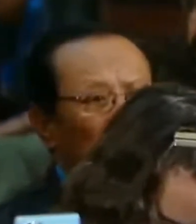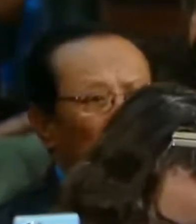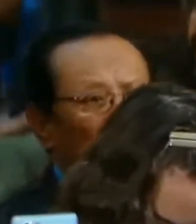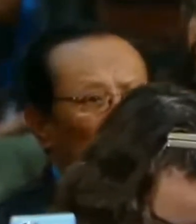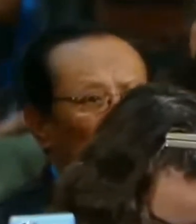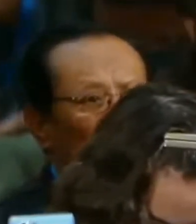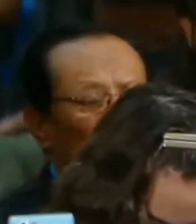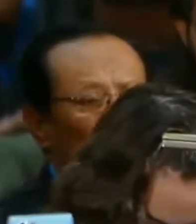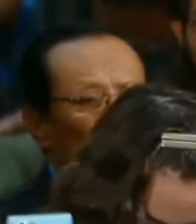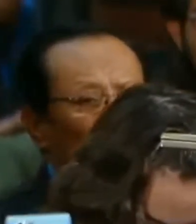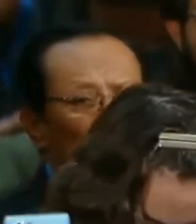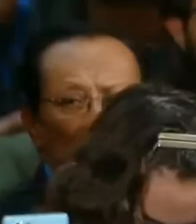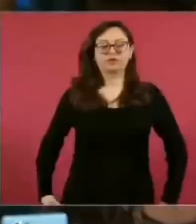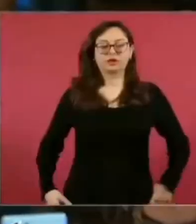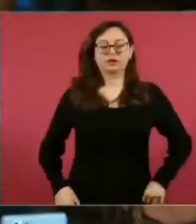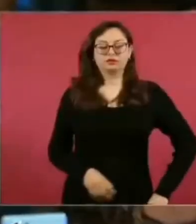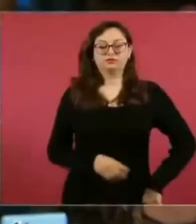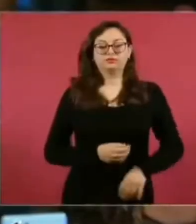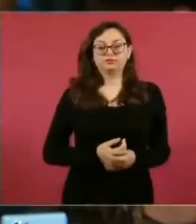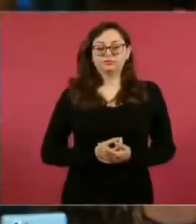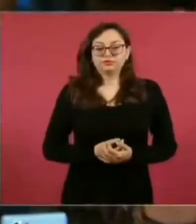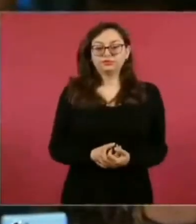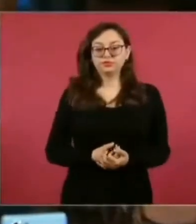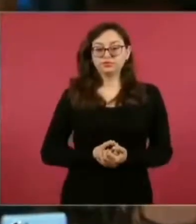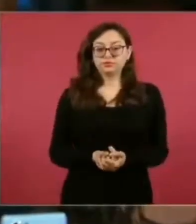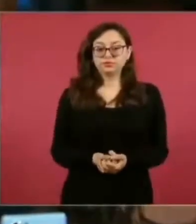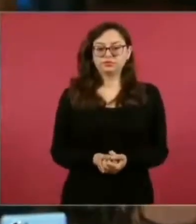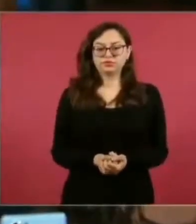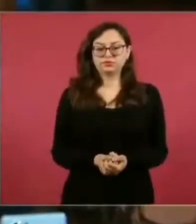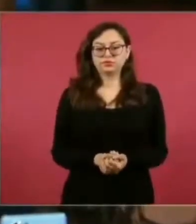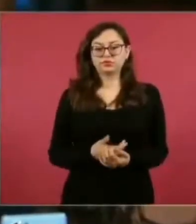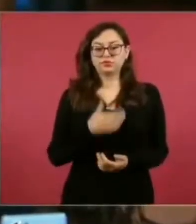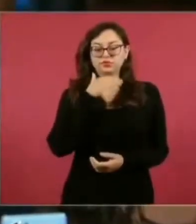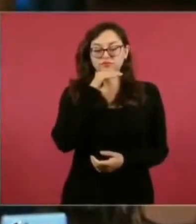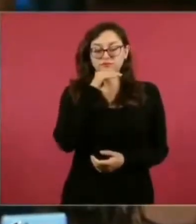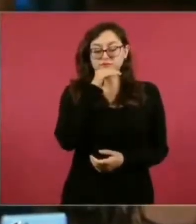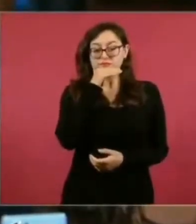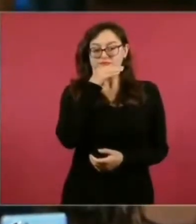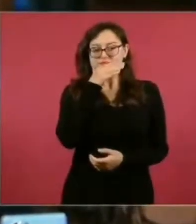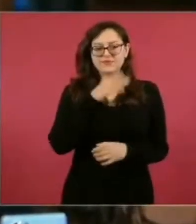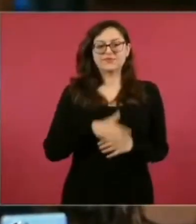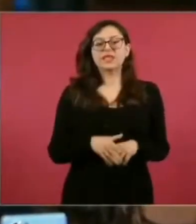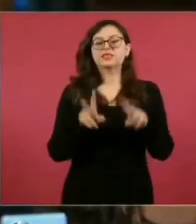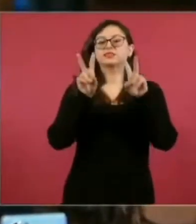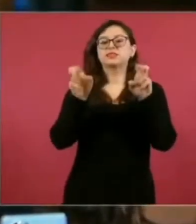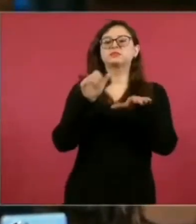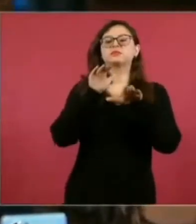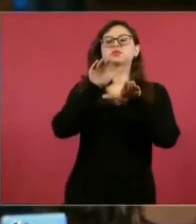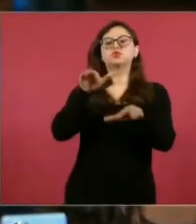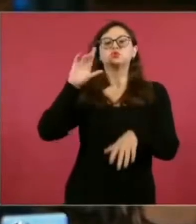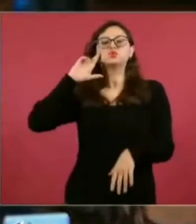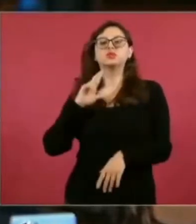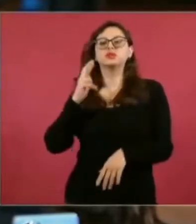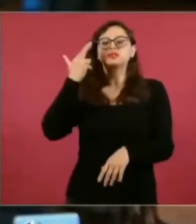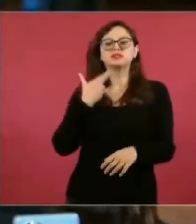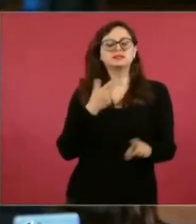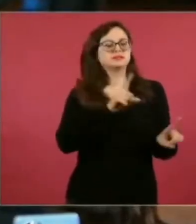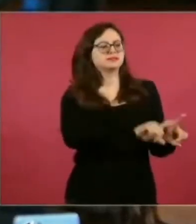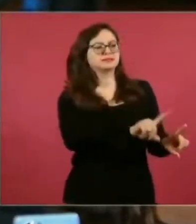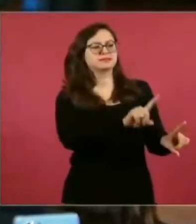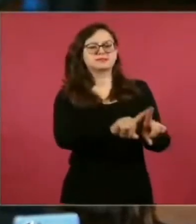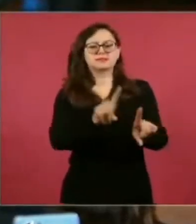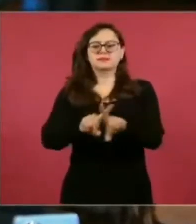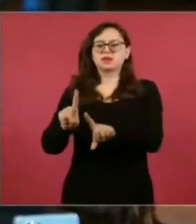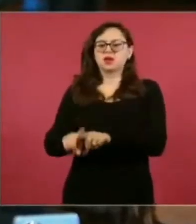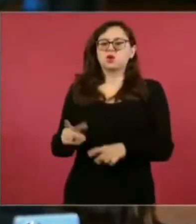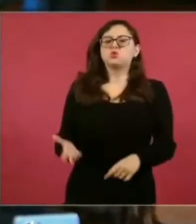tenemos muchas posibilidades. Usted, si nos puede brevemente hablar acerca de esto, porque me parece muy importante, como dice el presidente,